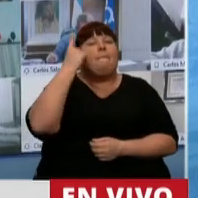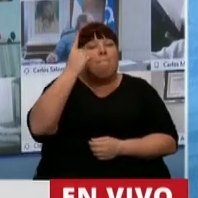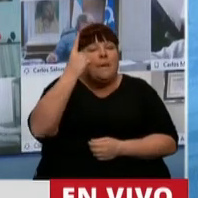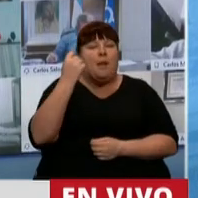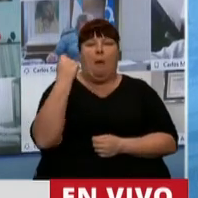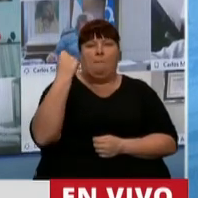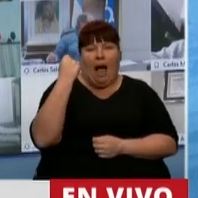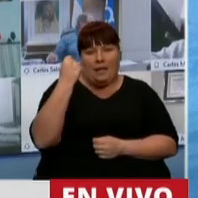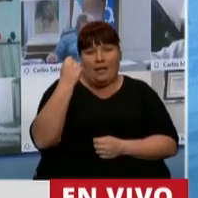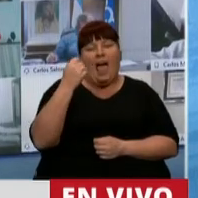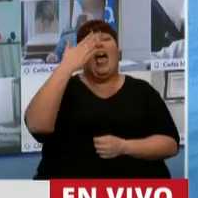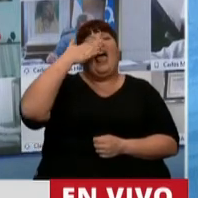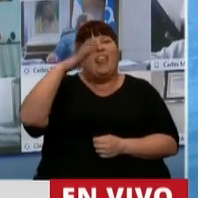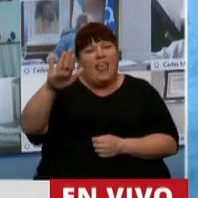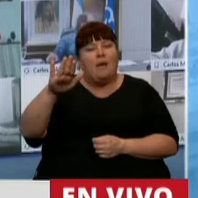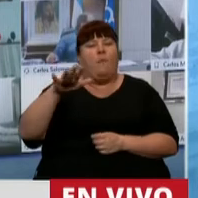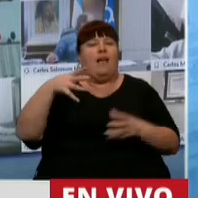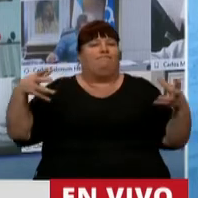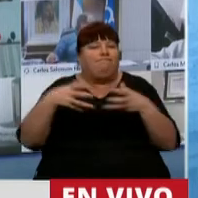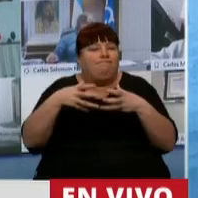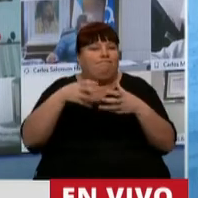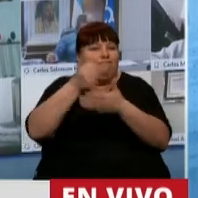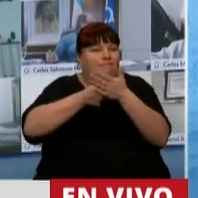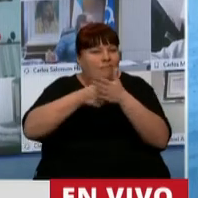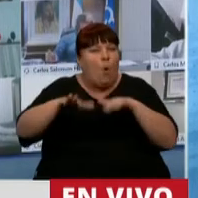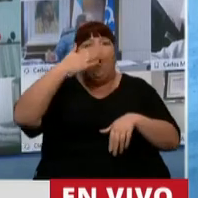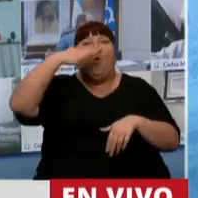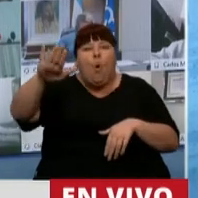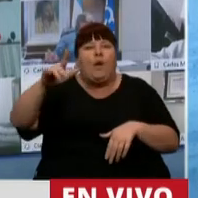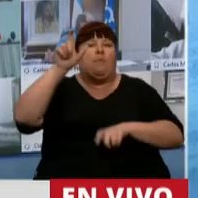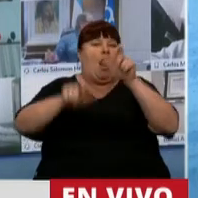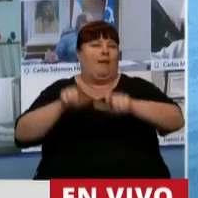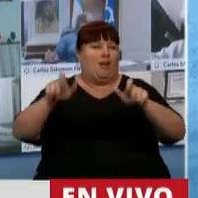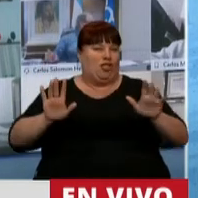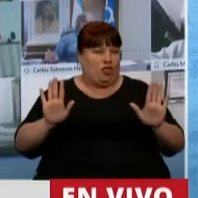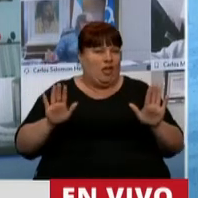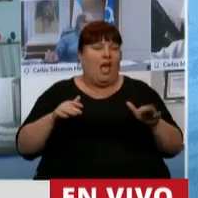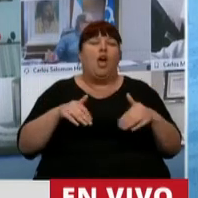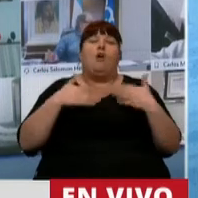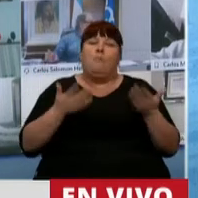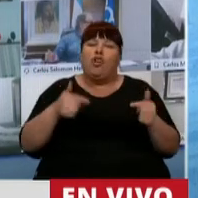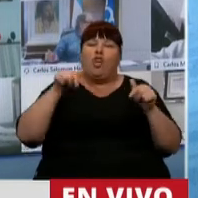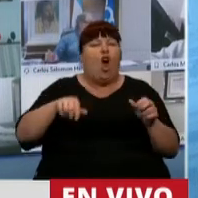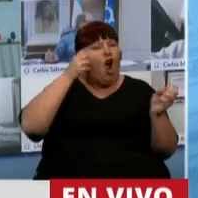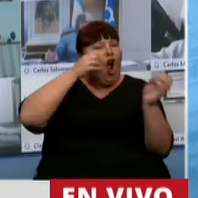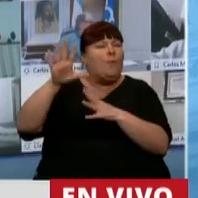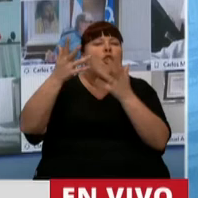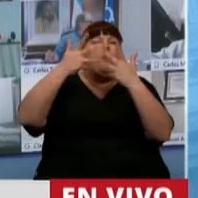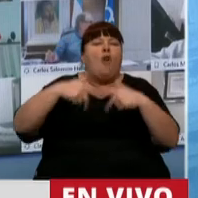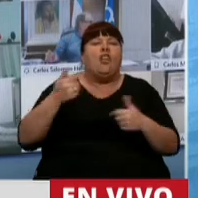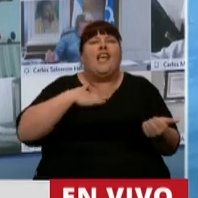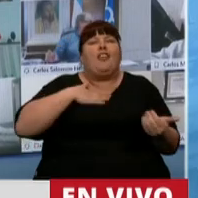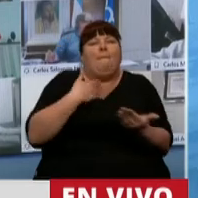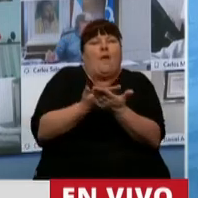está la patria que luego está el movimiento y por último están los hombres por eso hoy dejamos de lado proyectos